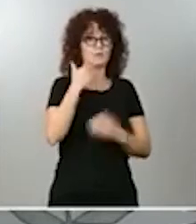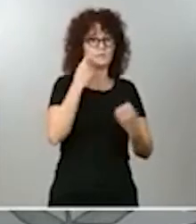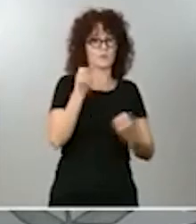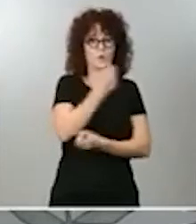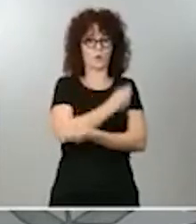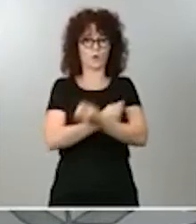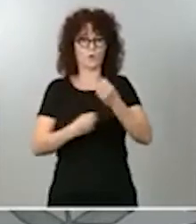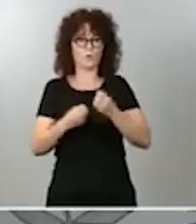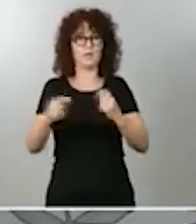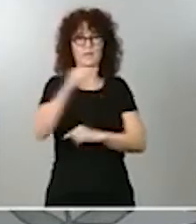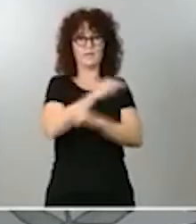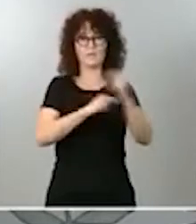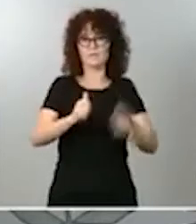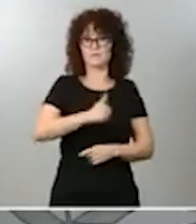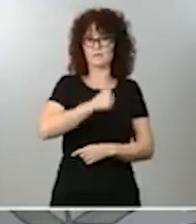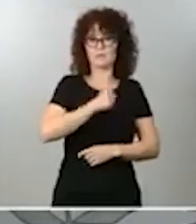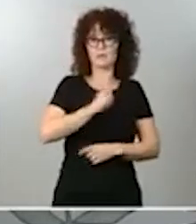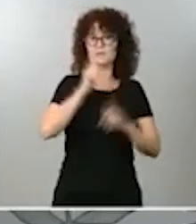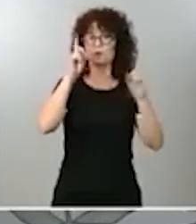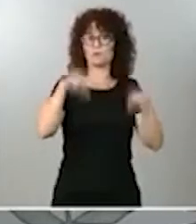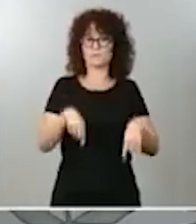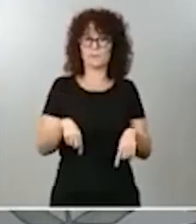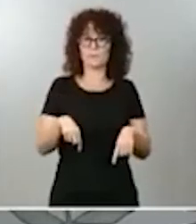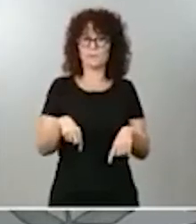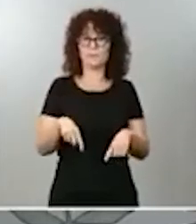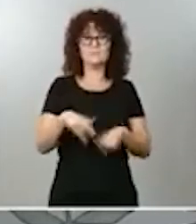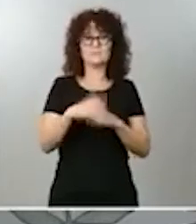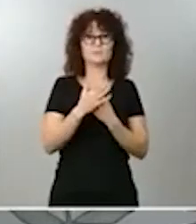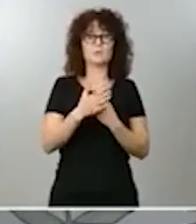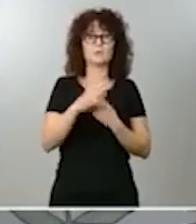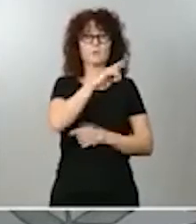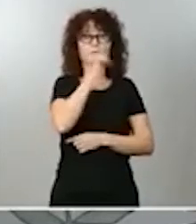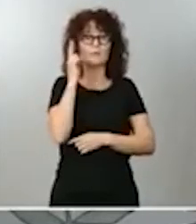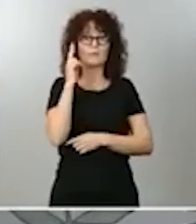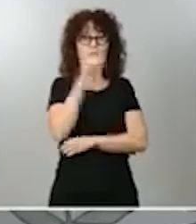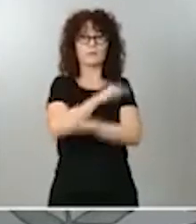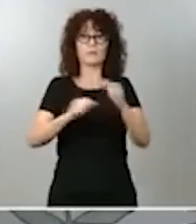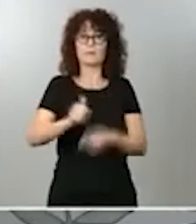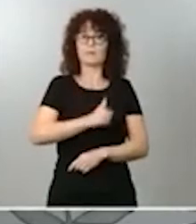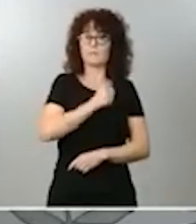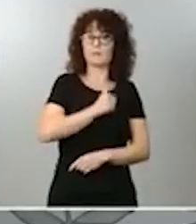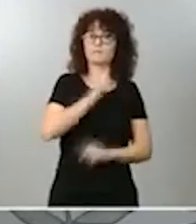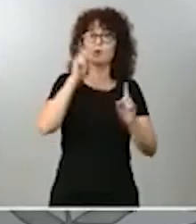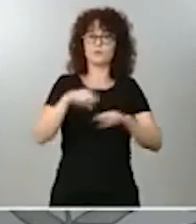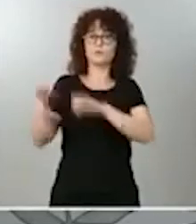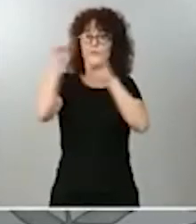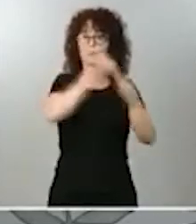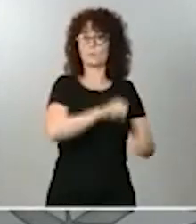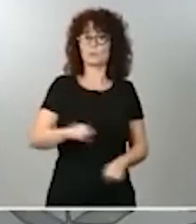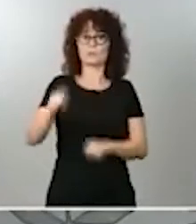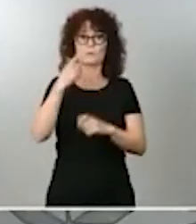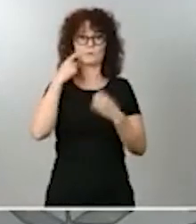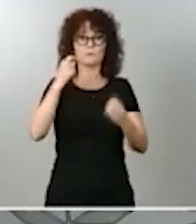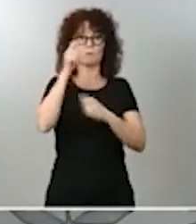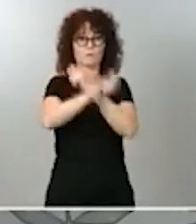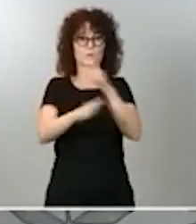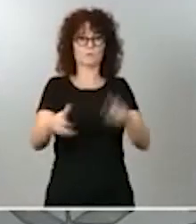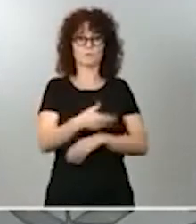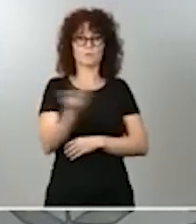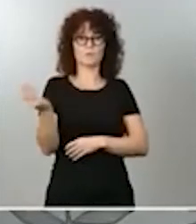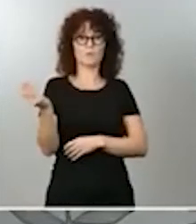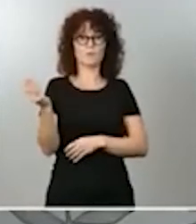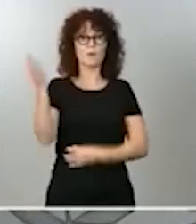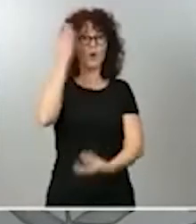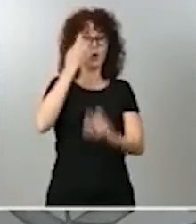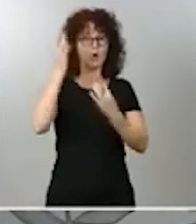respecto a la posición que ocupa Madrid o falsos debates respecto a la protección de la salud de las personas. Los datos ponen de manifiesto